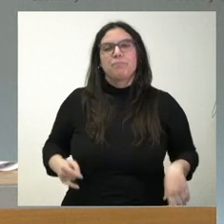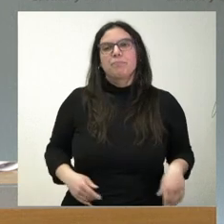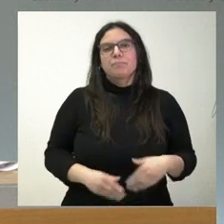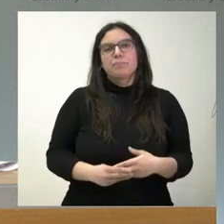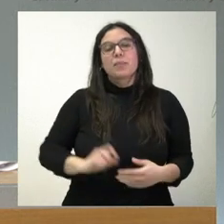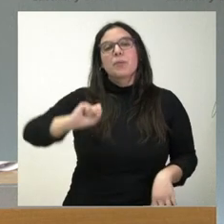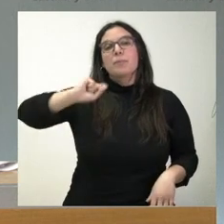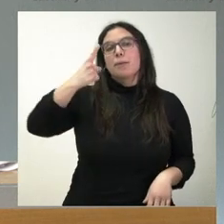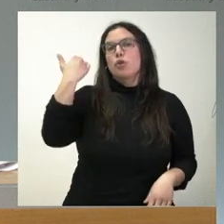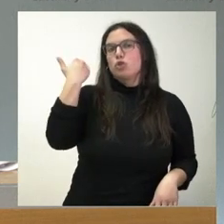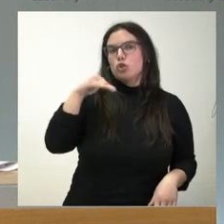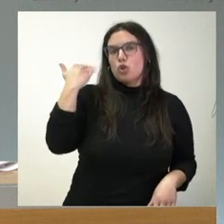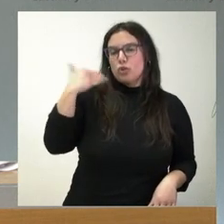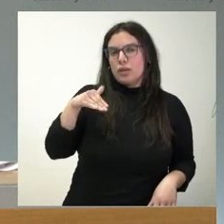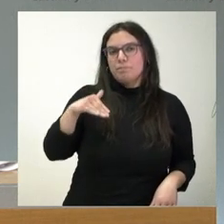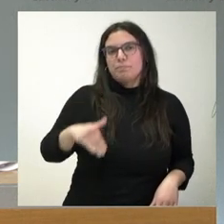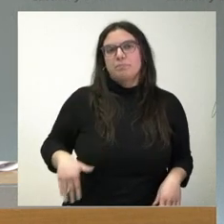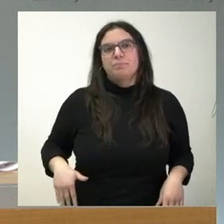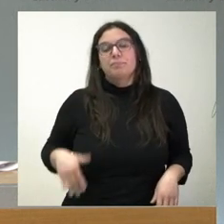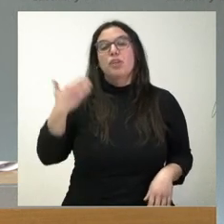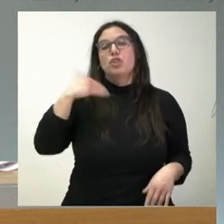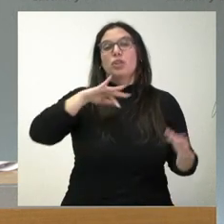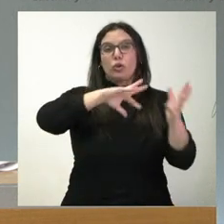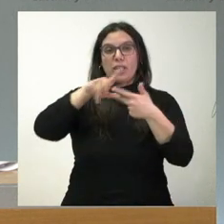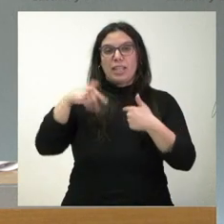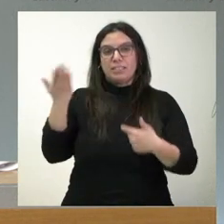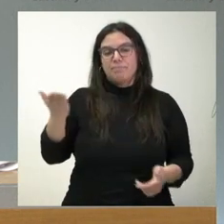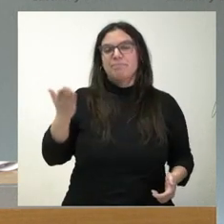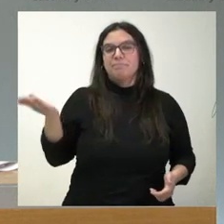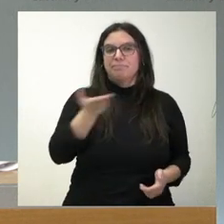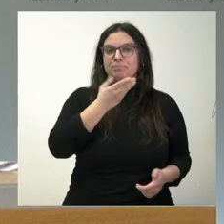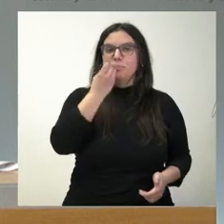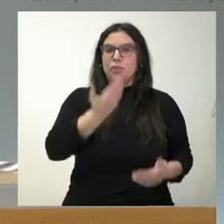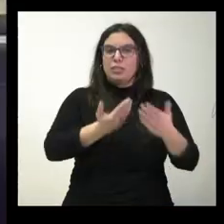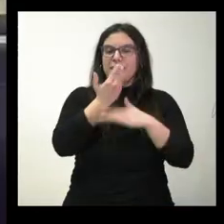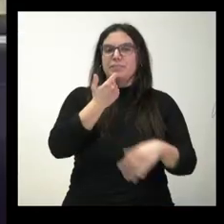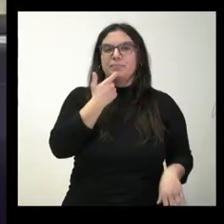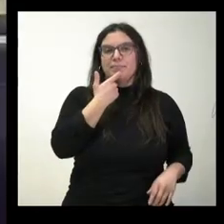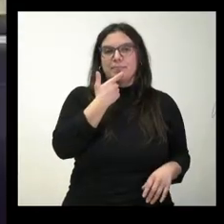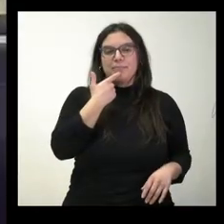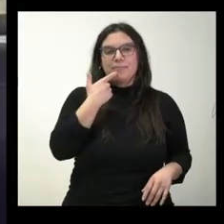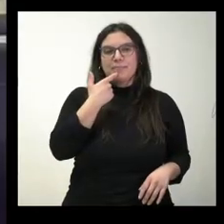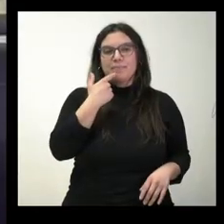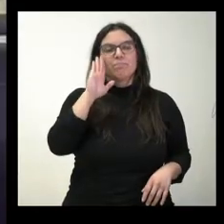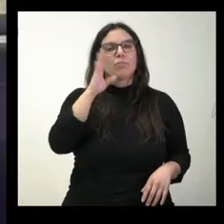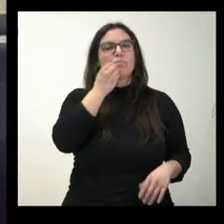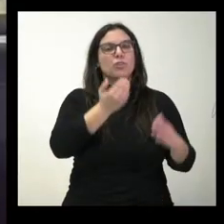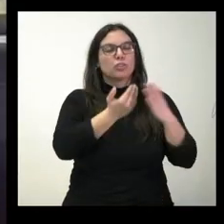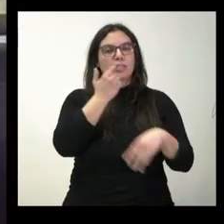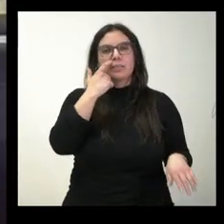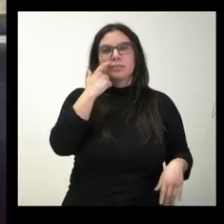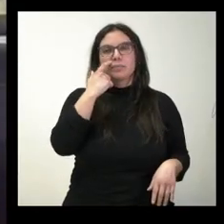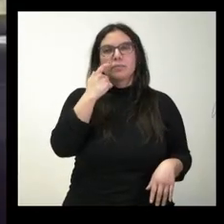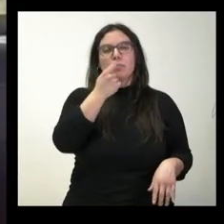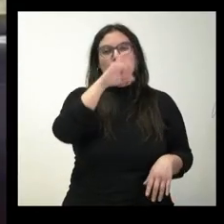iniciamos en Soria, con Sergio García, de Soria Noticias. Adelante, Sergio. Buenos días. Sí, hola. Muy buenas. Yo, por enlazar